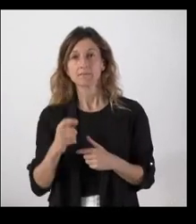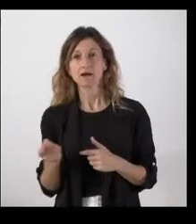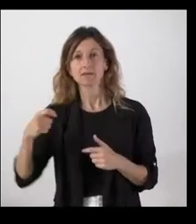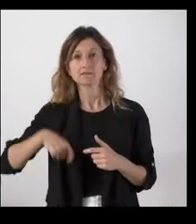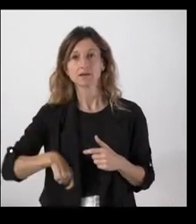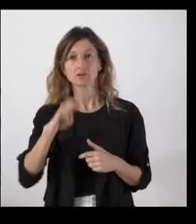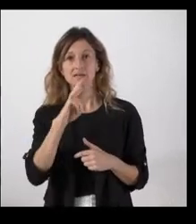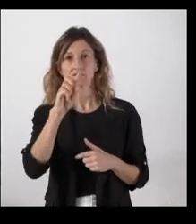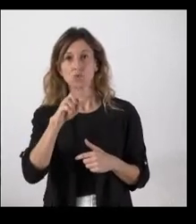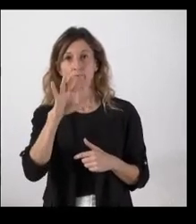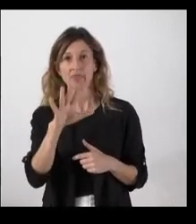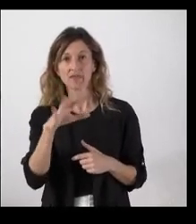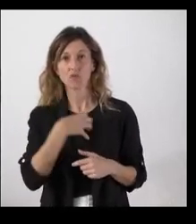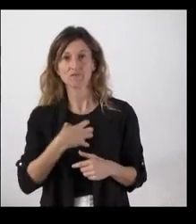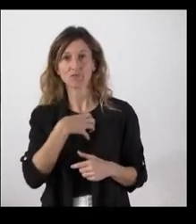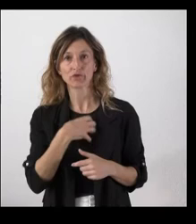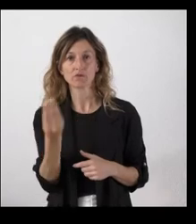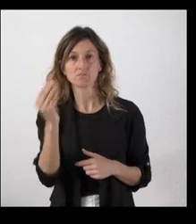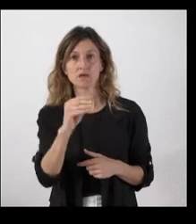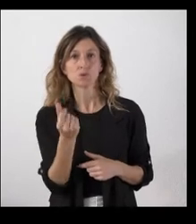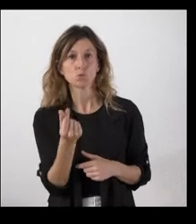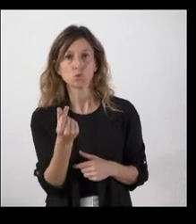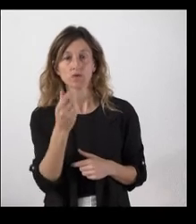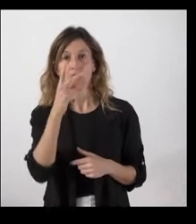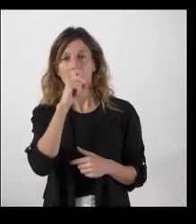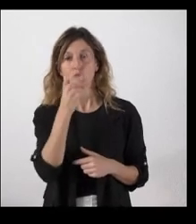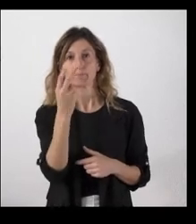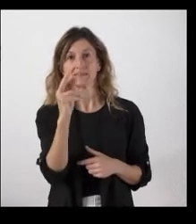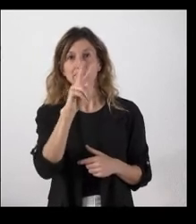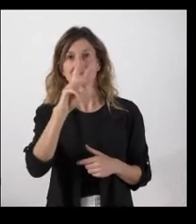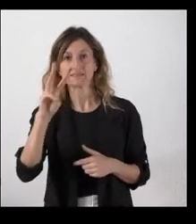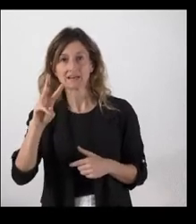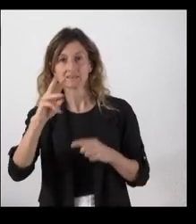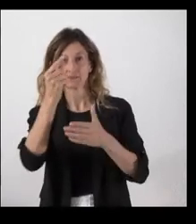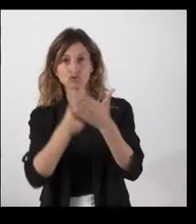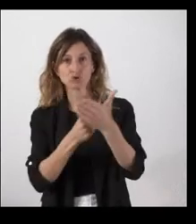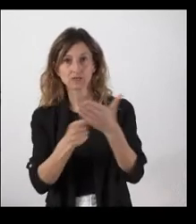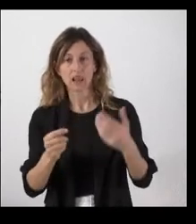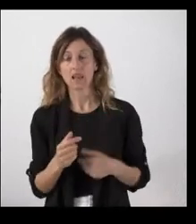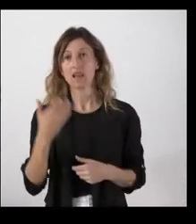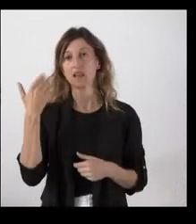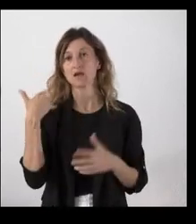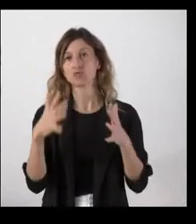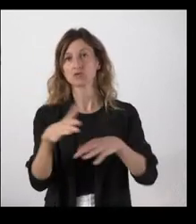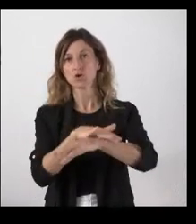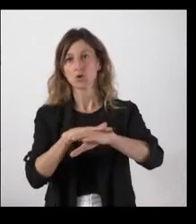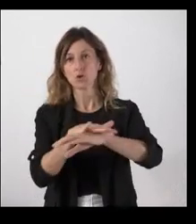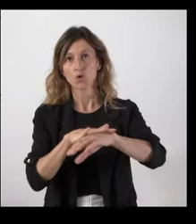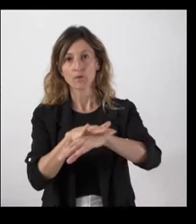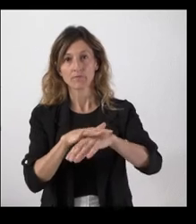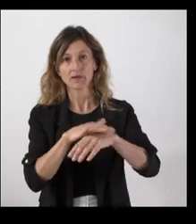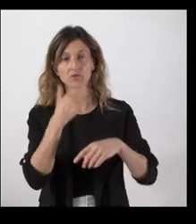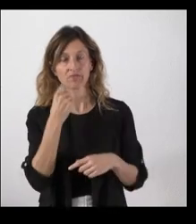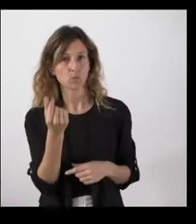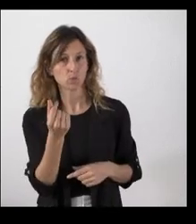del 3,5 para los funcionarios en 2023, la cuantía total. Creo que en el pasado Consejo de Gobierno sí que nos apuntó